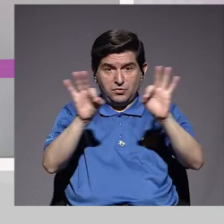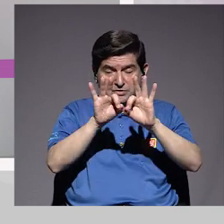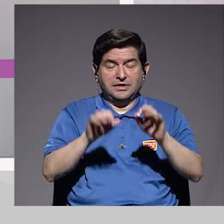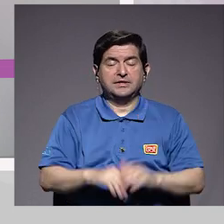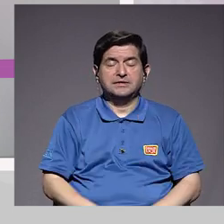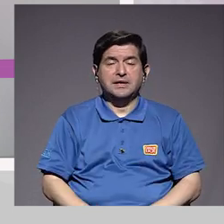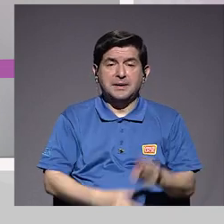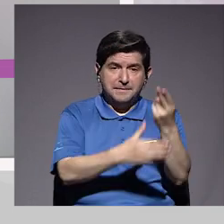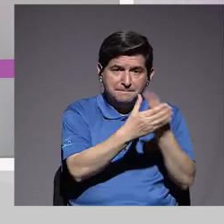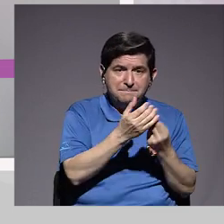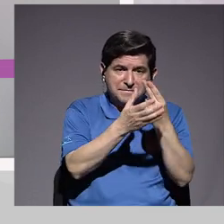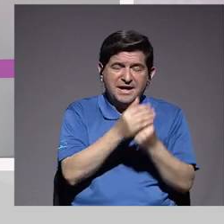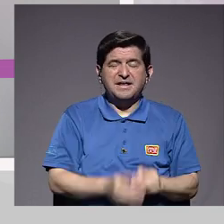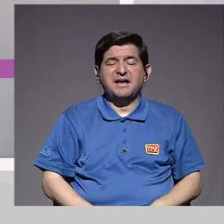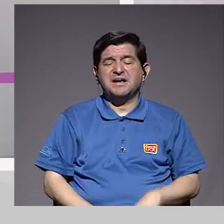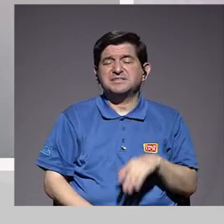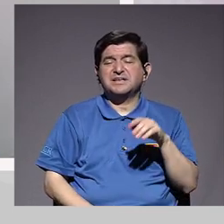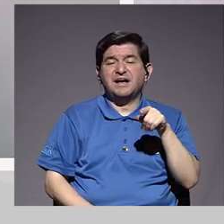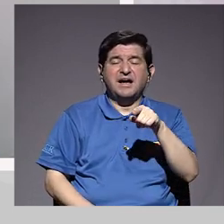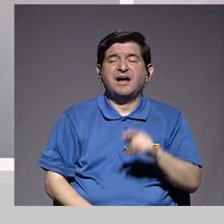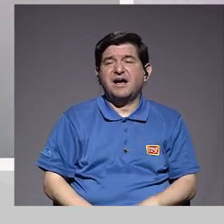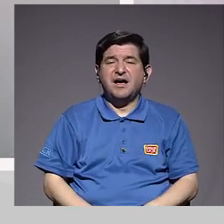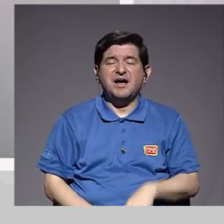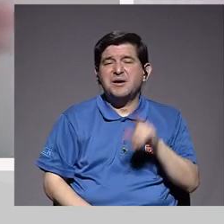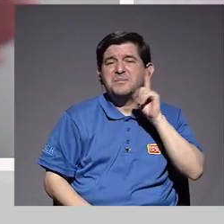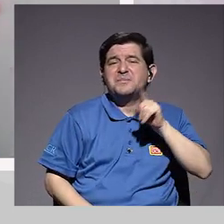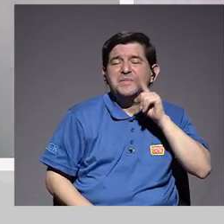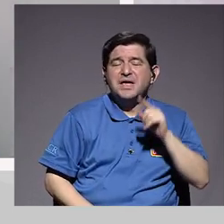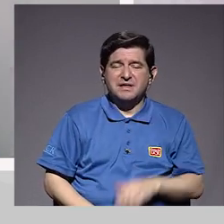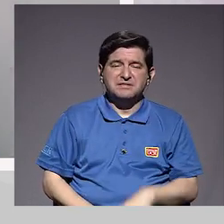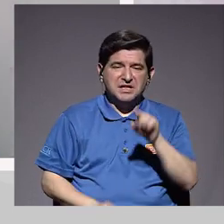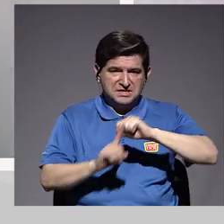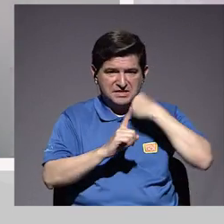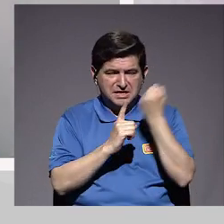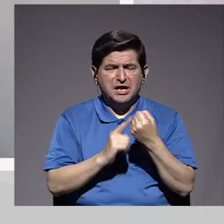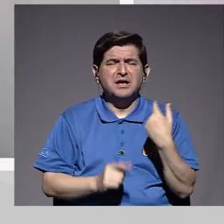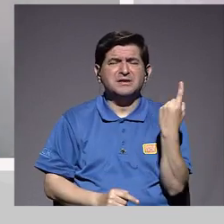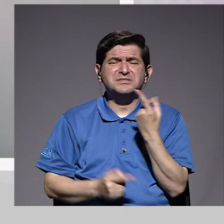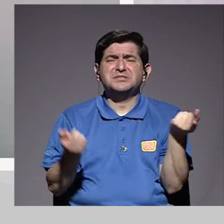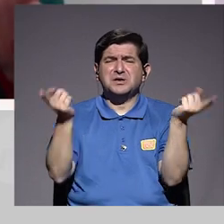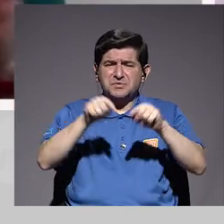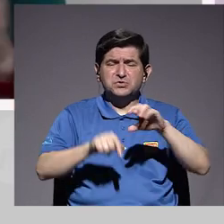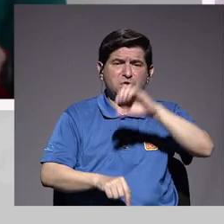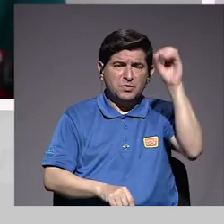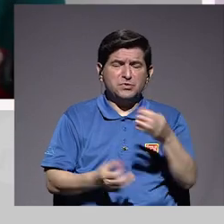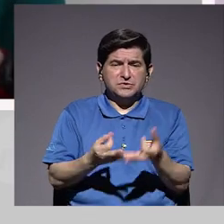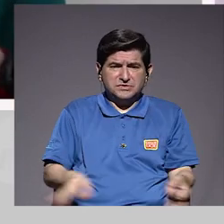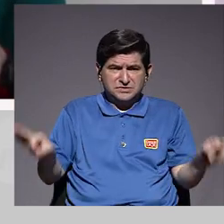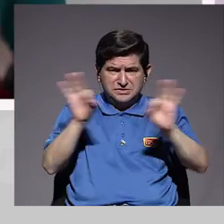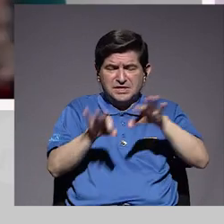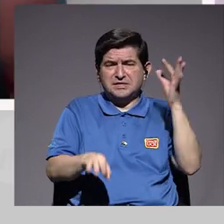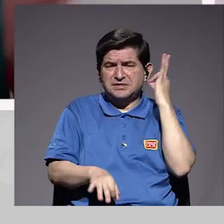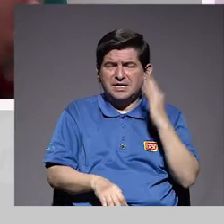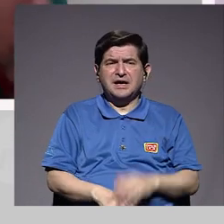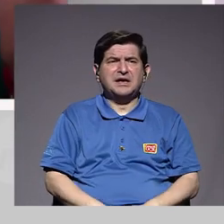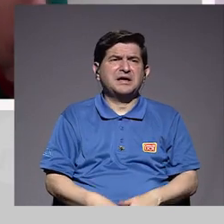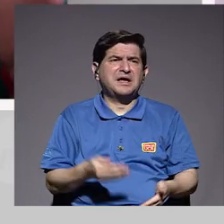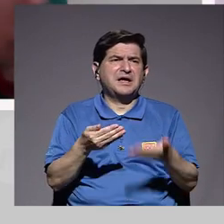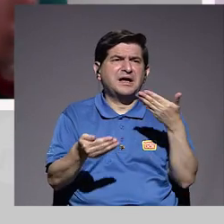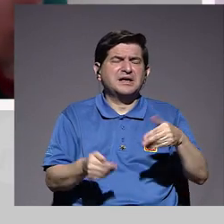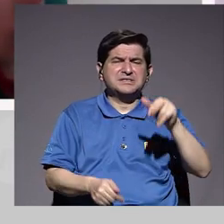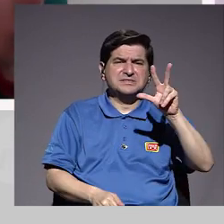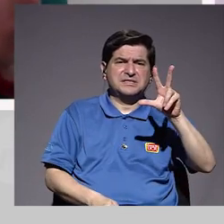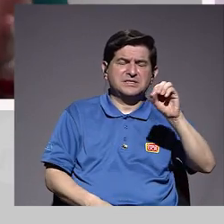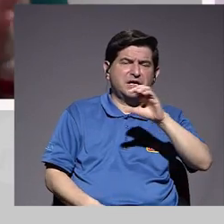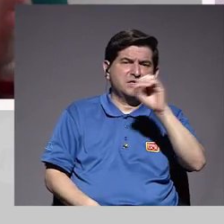muchas parejas en este momento están fingiendo orgasmos. Normalmente siempre se ha dado, siempre se ha dado que un gran porcentaje de mujeres, alrededor de un 30,